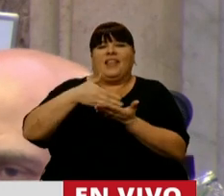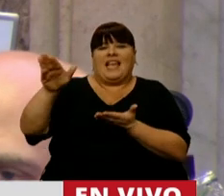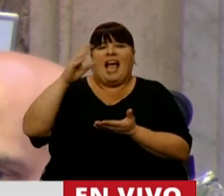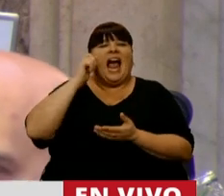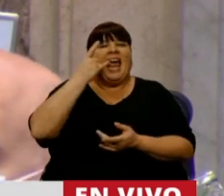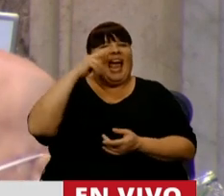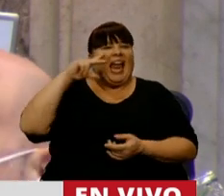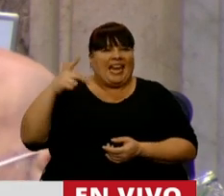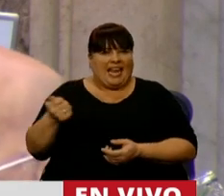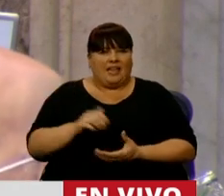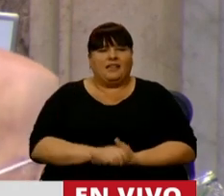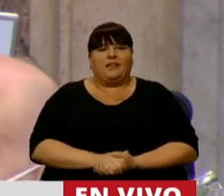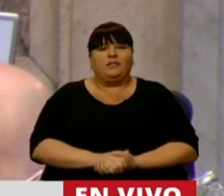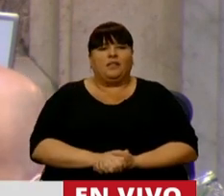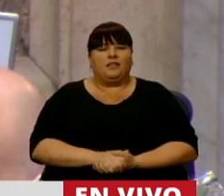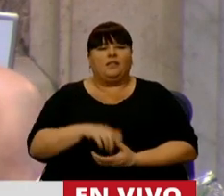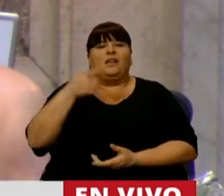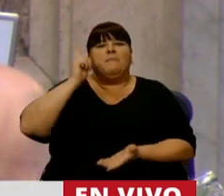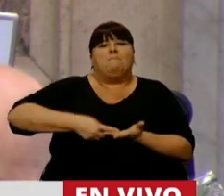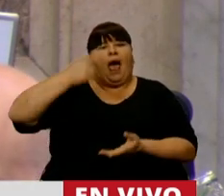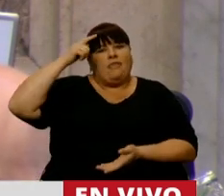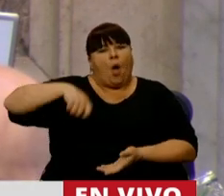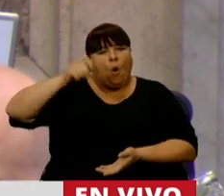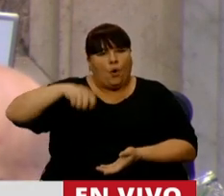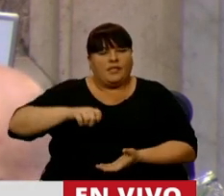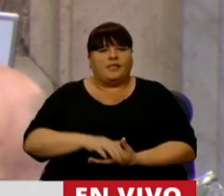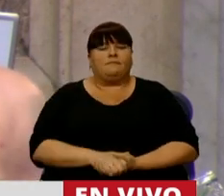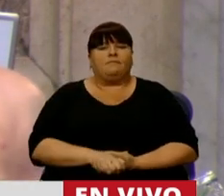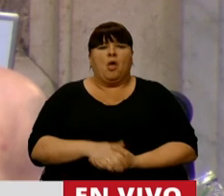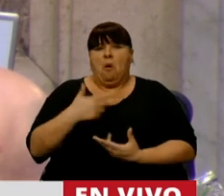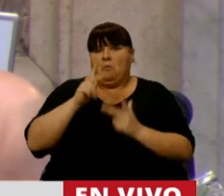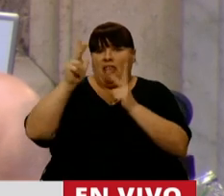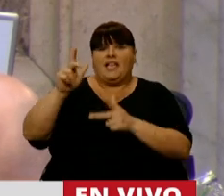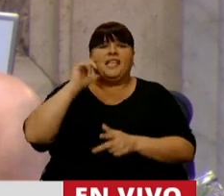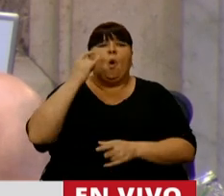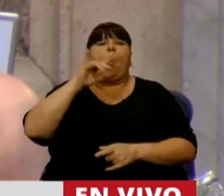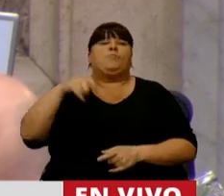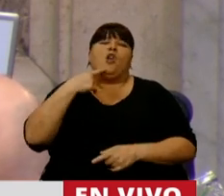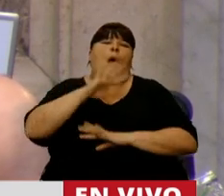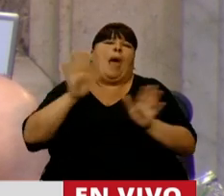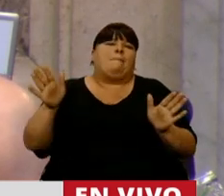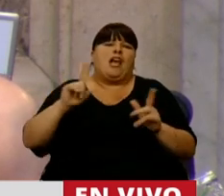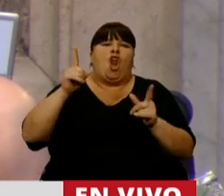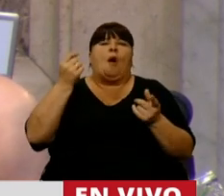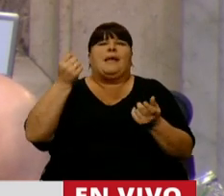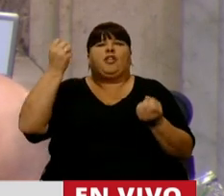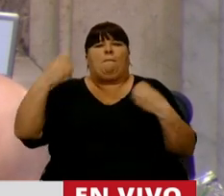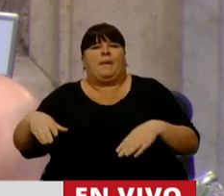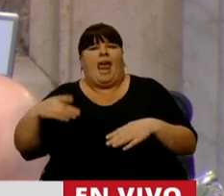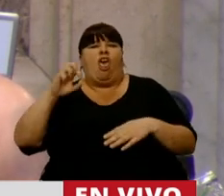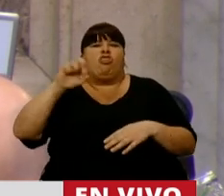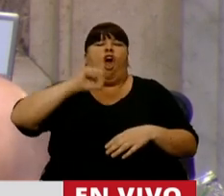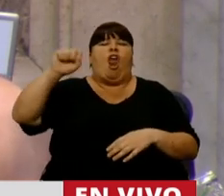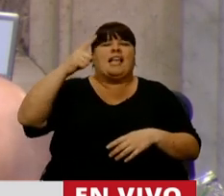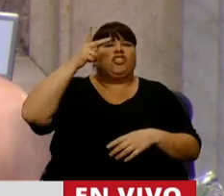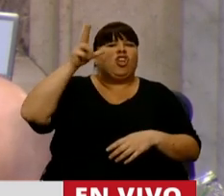que ya tiene orden del juzgado. Podrían decirle a Guzmán que no diga más que no va a devaluar con el dólar